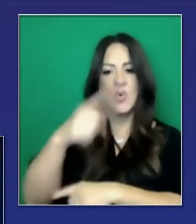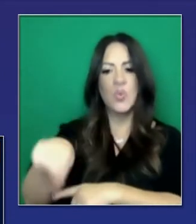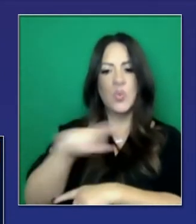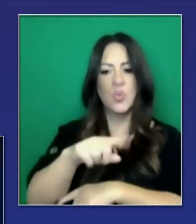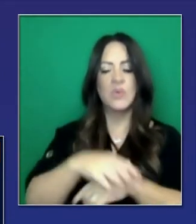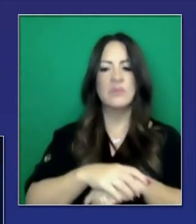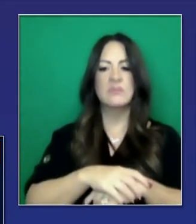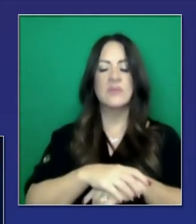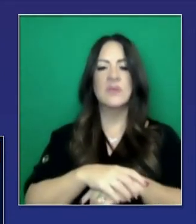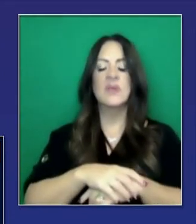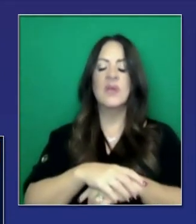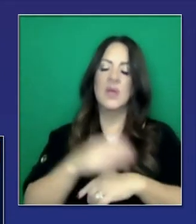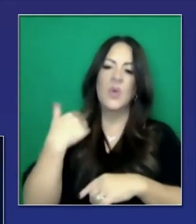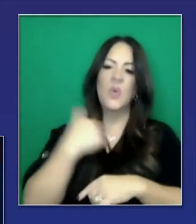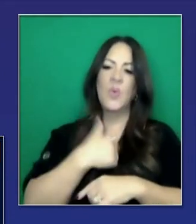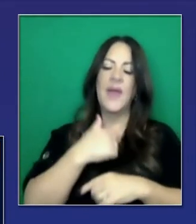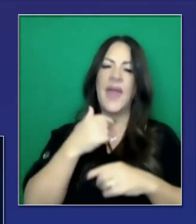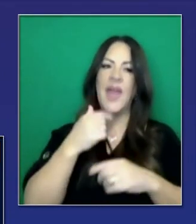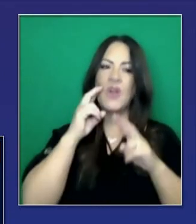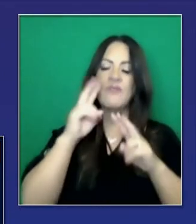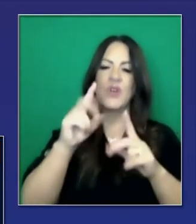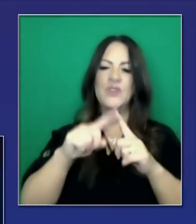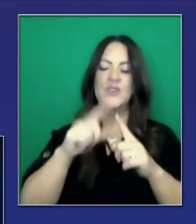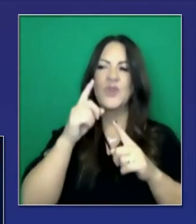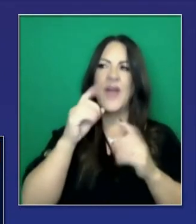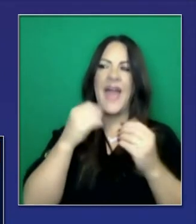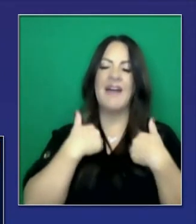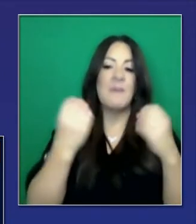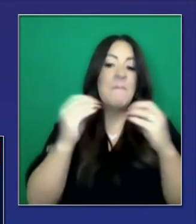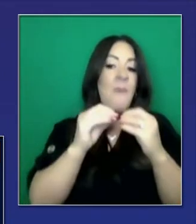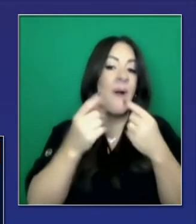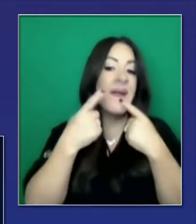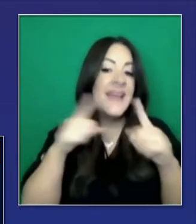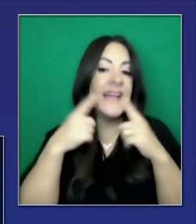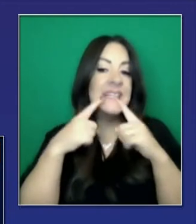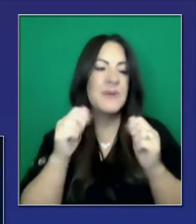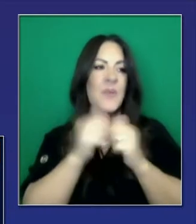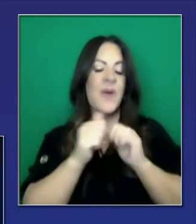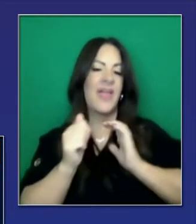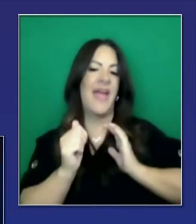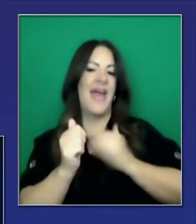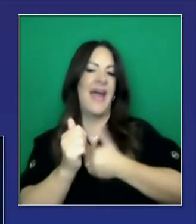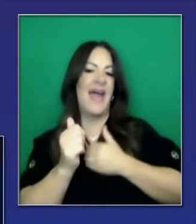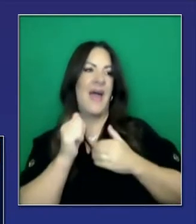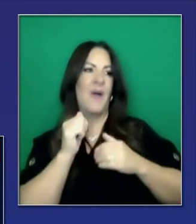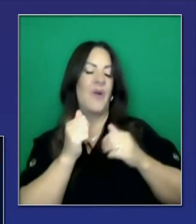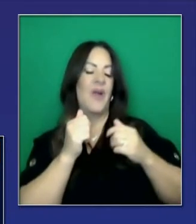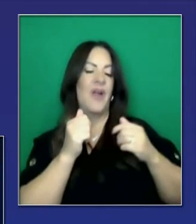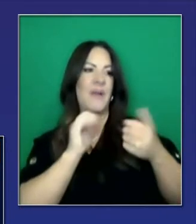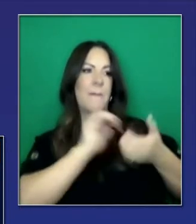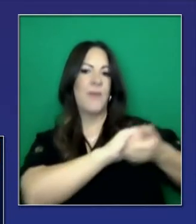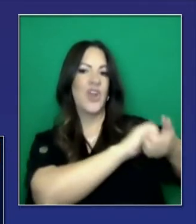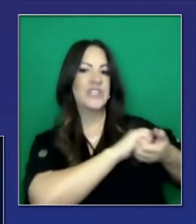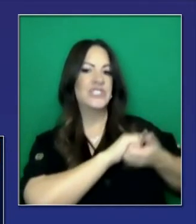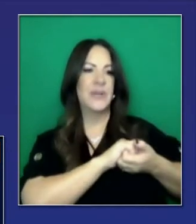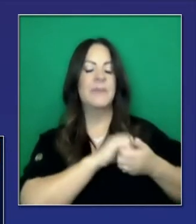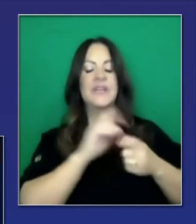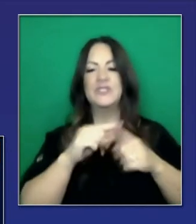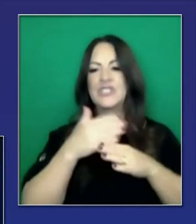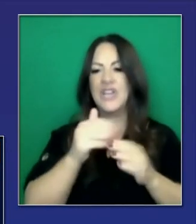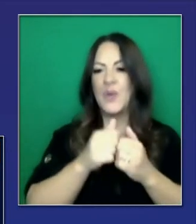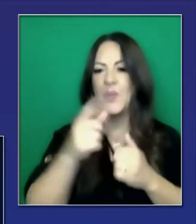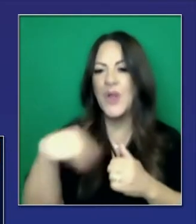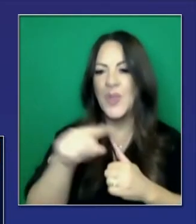creciendo y será un impacto muy grande y esperamos hacer ese anuncio muy pronto en las próximas semanas con la